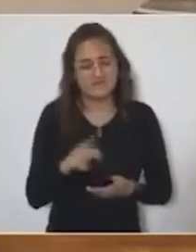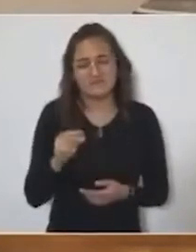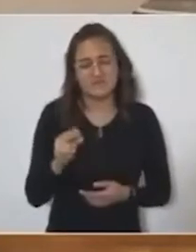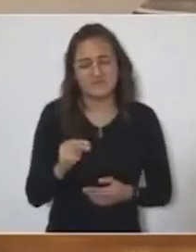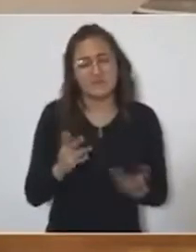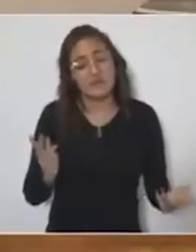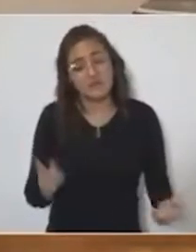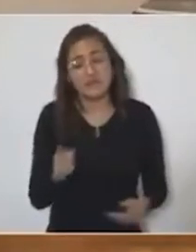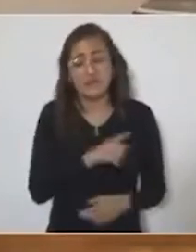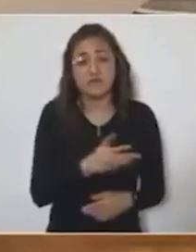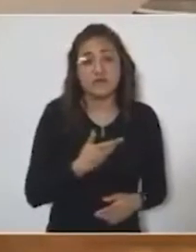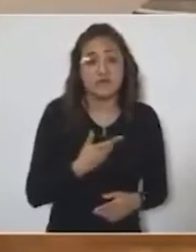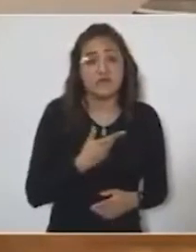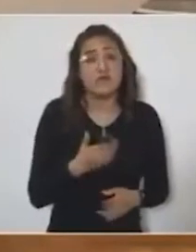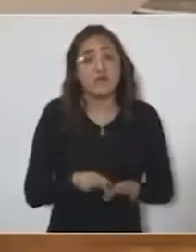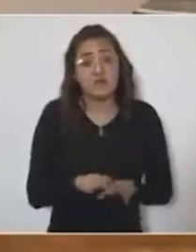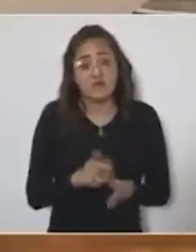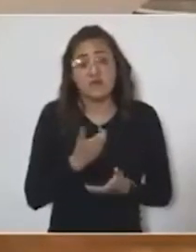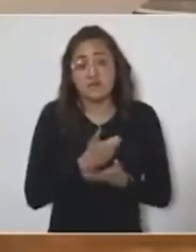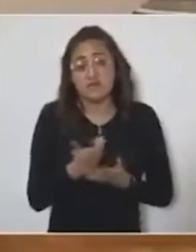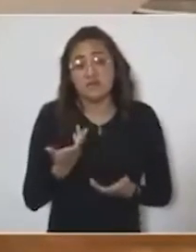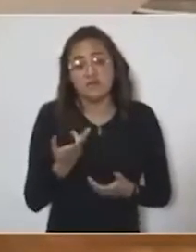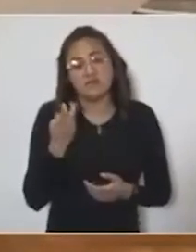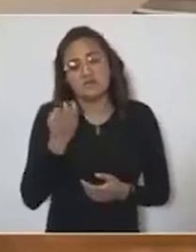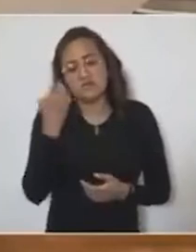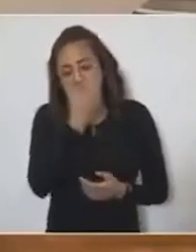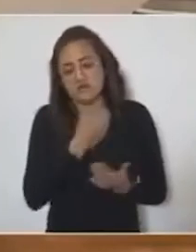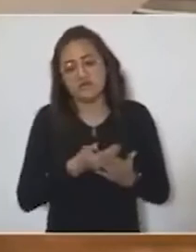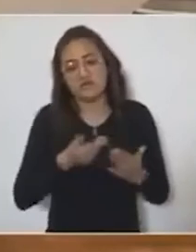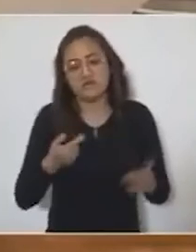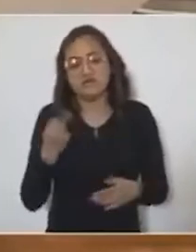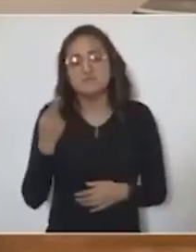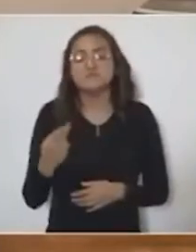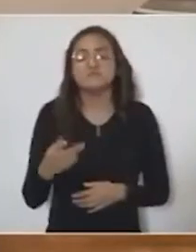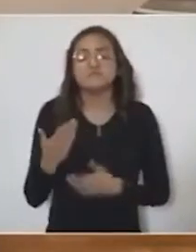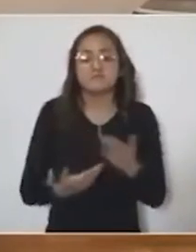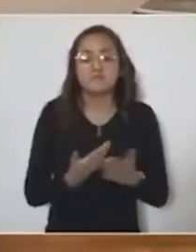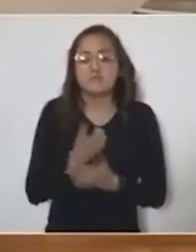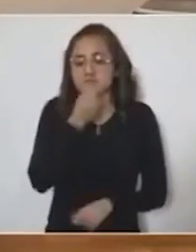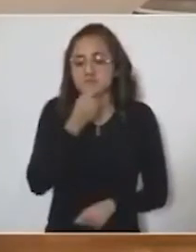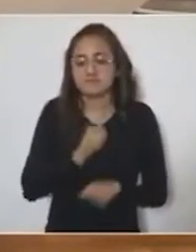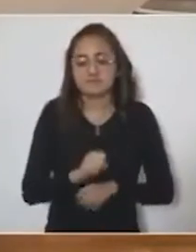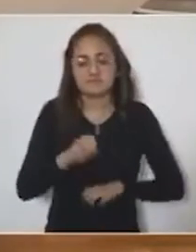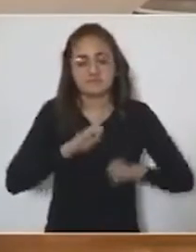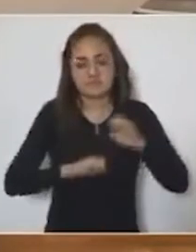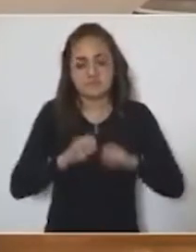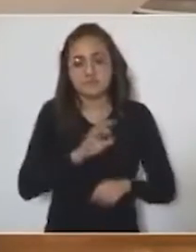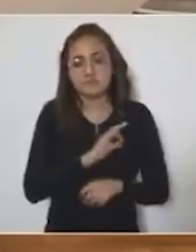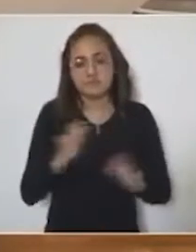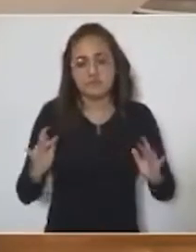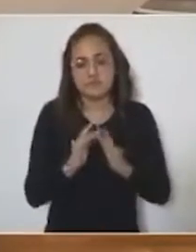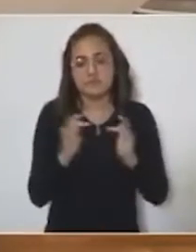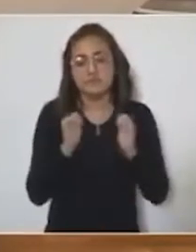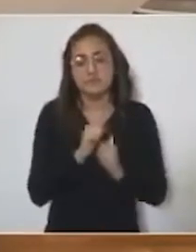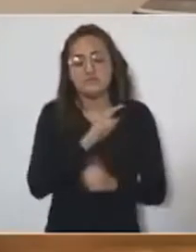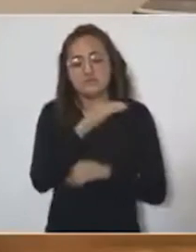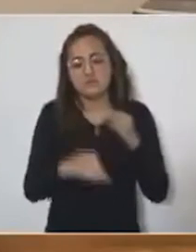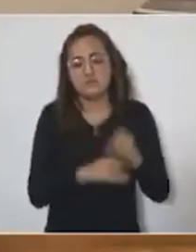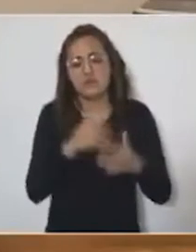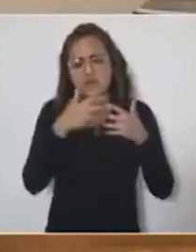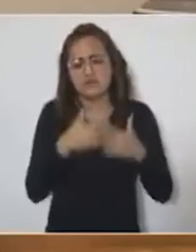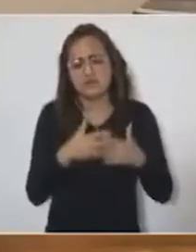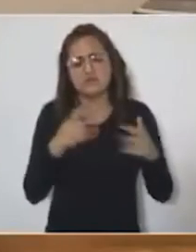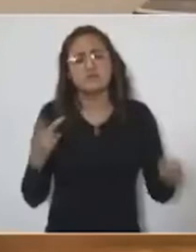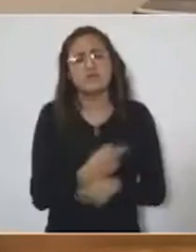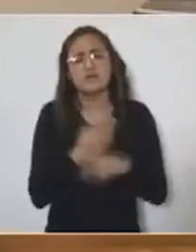¿Será porque no tienen liquidez? Vamos a analizar. Le pido a la secretaria de Economía que pongas en contacto con el